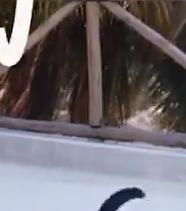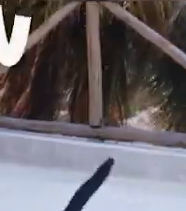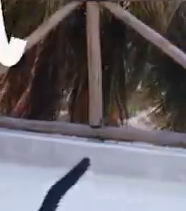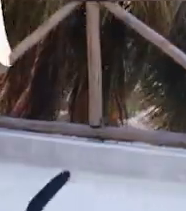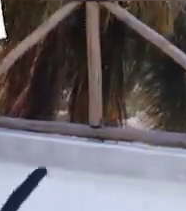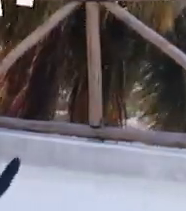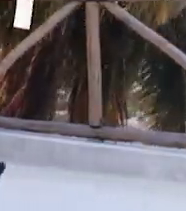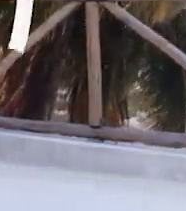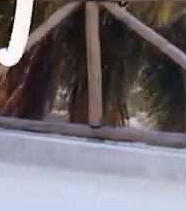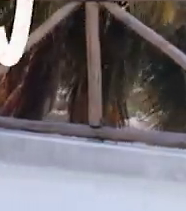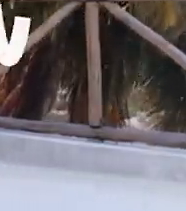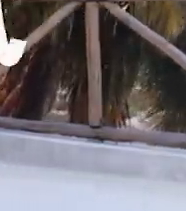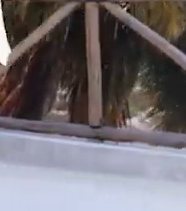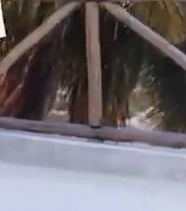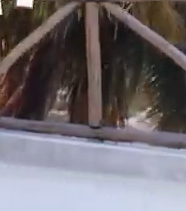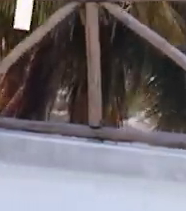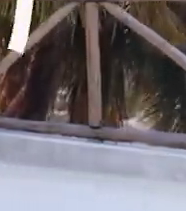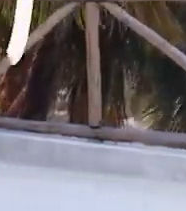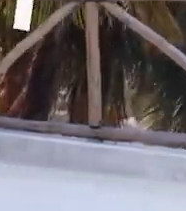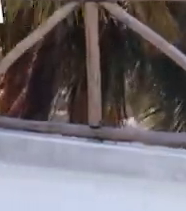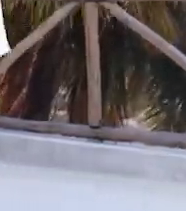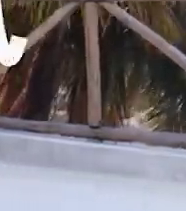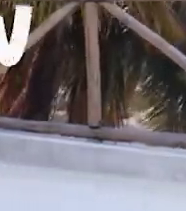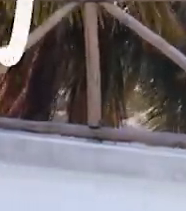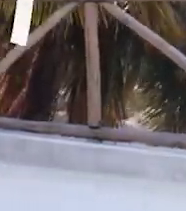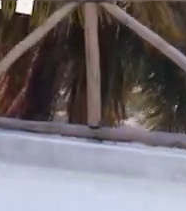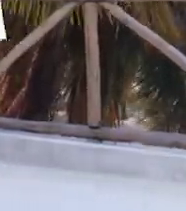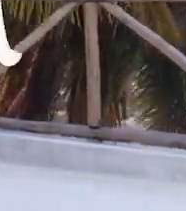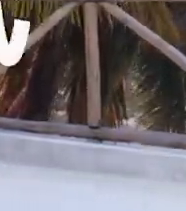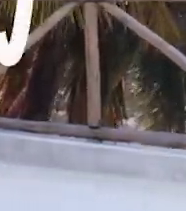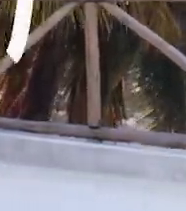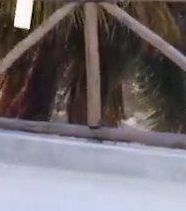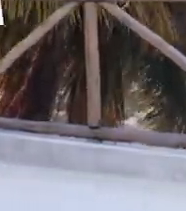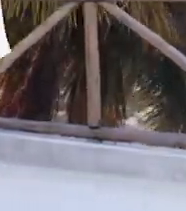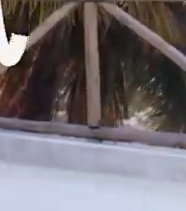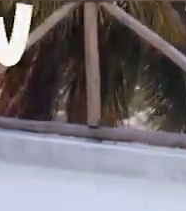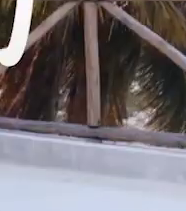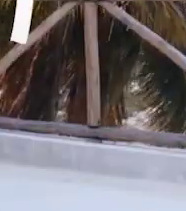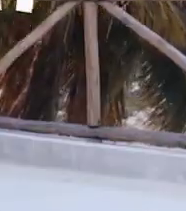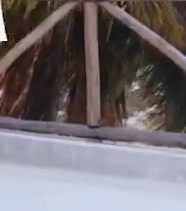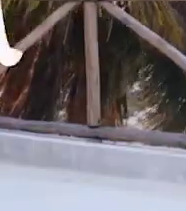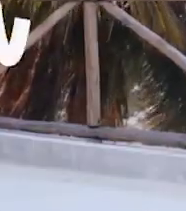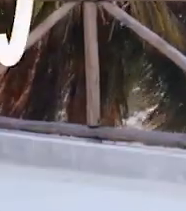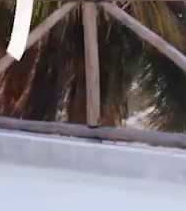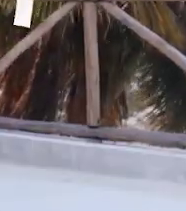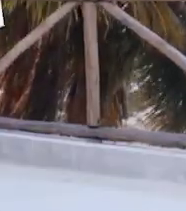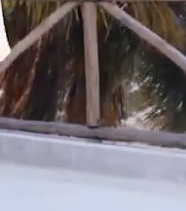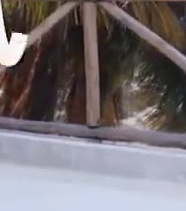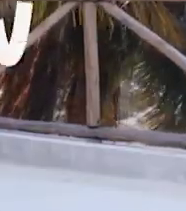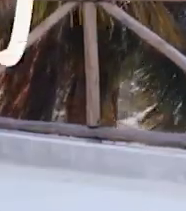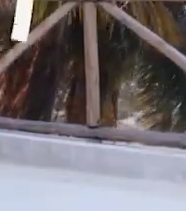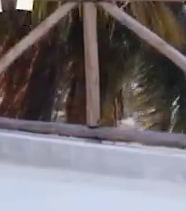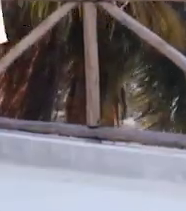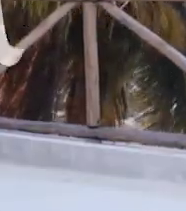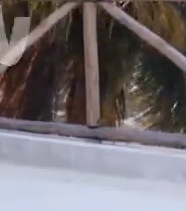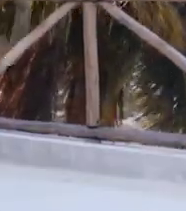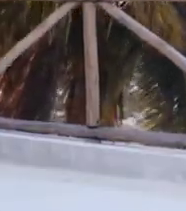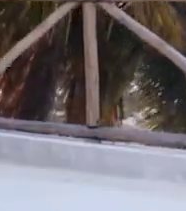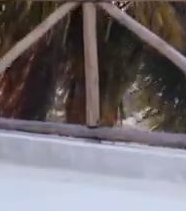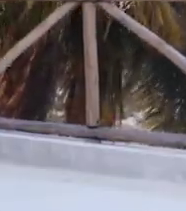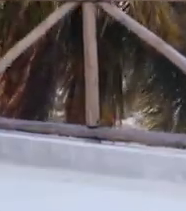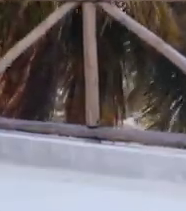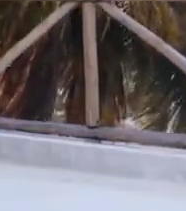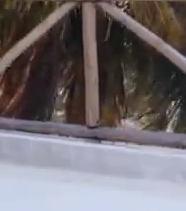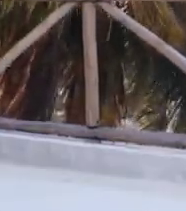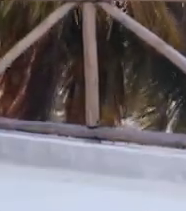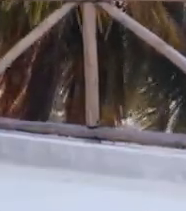cinco, seis, siete, ocho. Hacia atrás, dos, tres, cuatro, cinco, seis, siete,